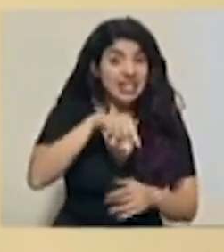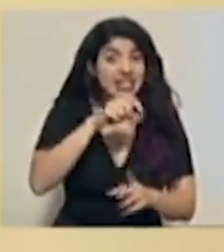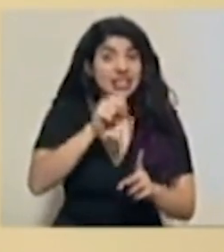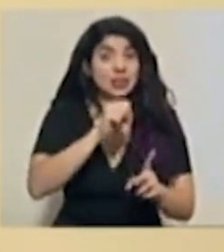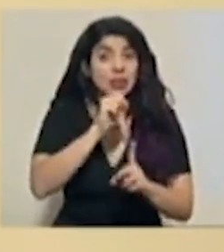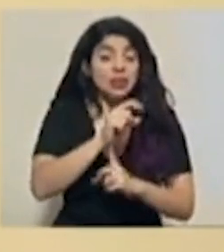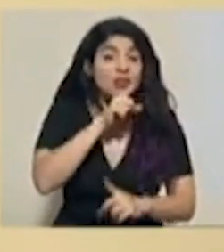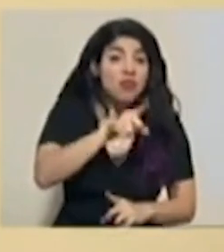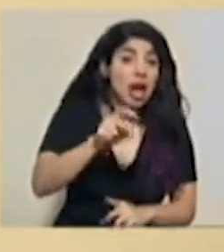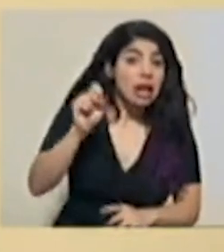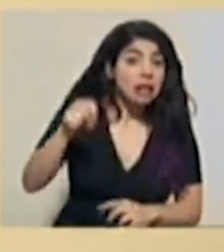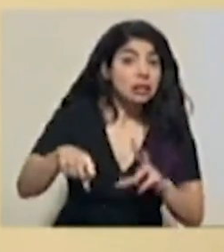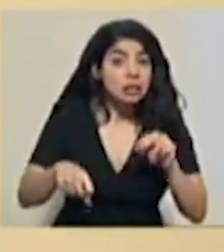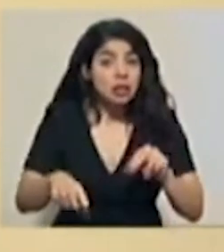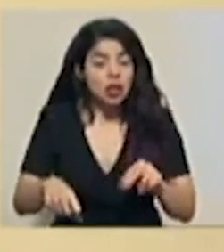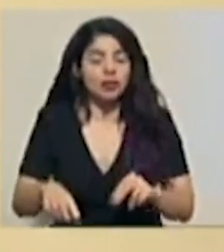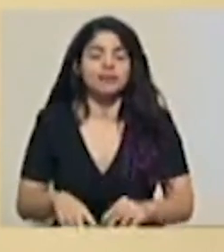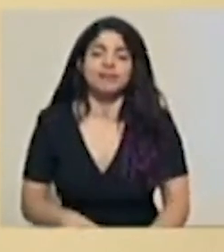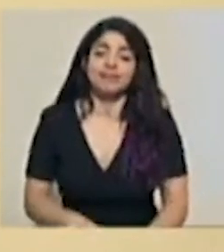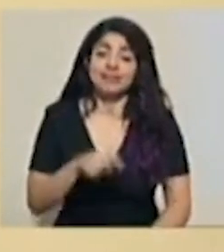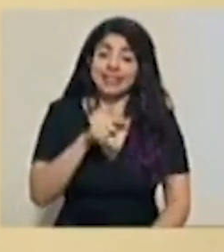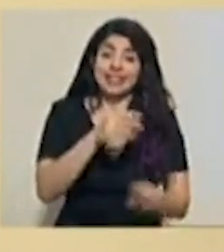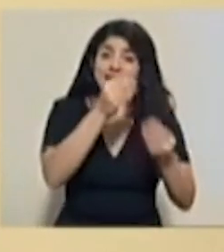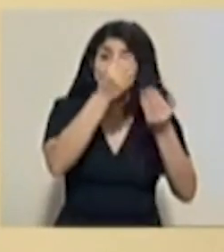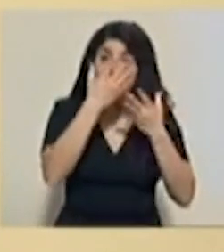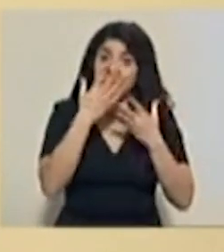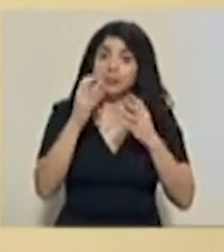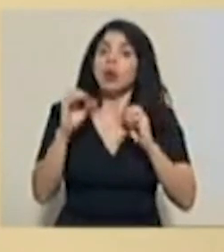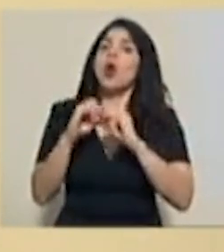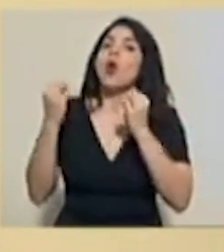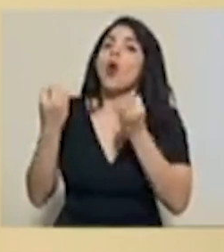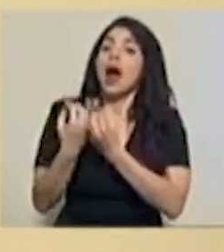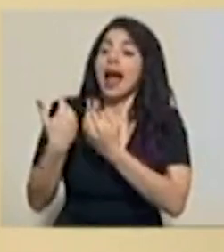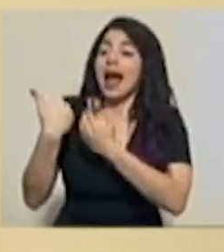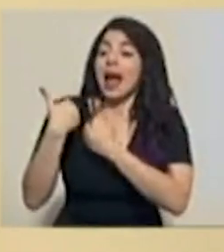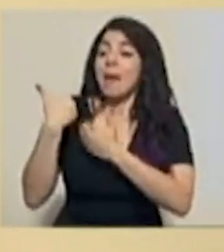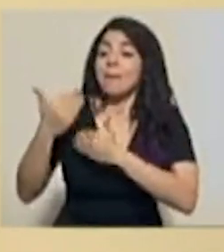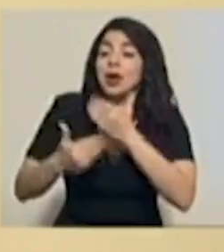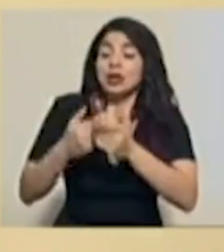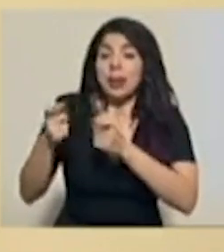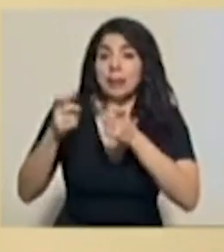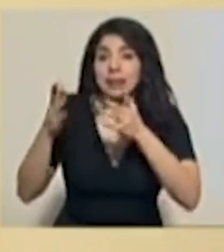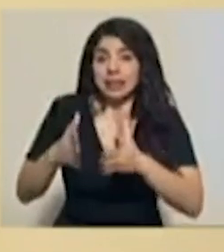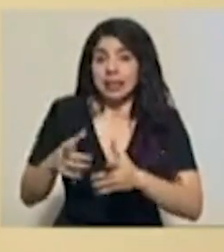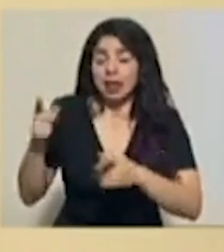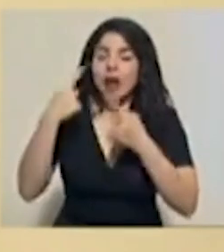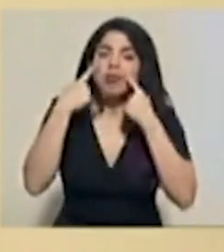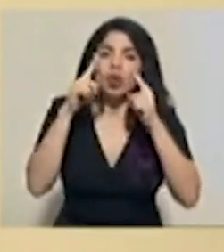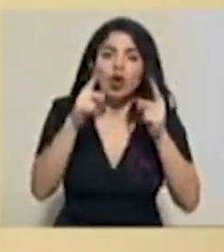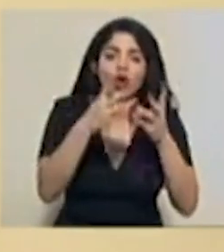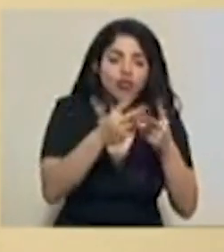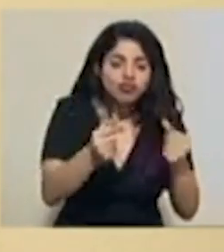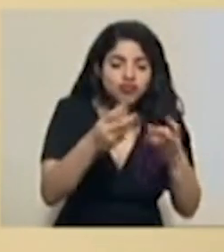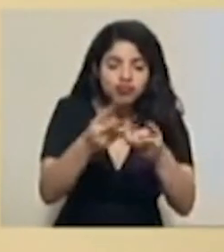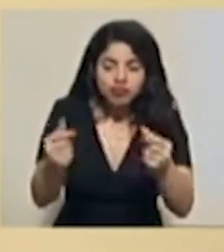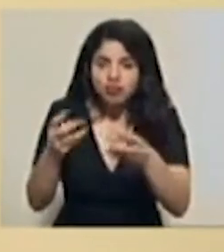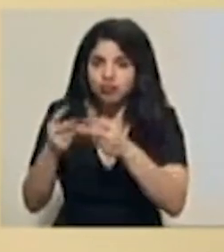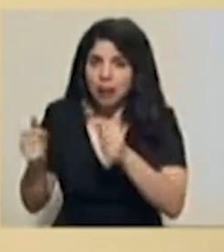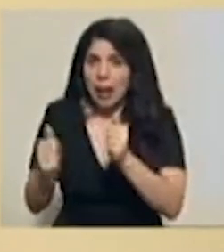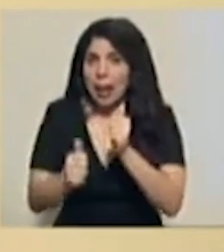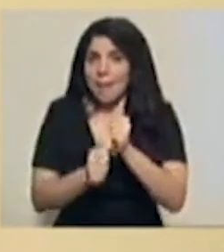real. Ya con esa información, el órgano de procedimiento administrativo ha logrado resolver la mayor parte de los casos